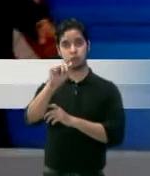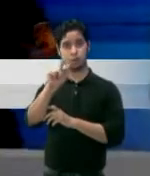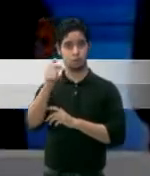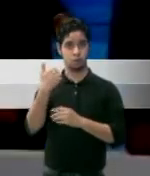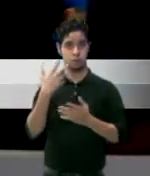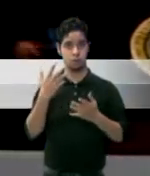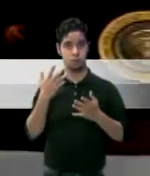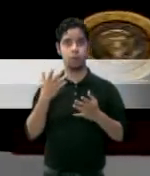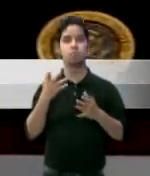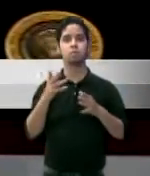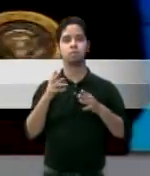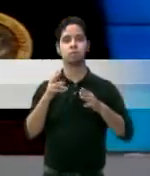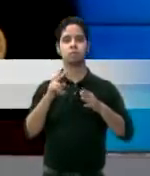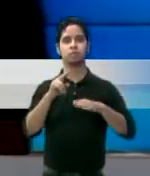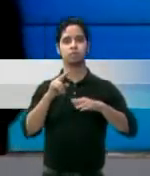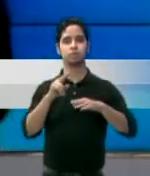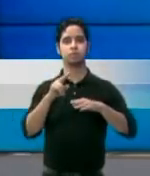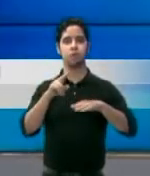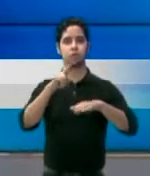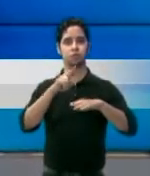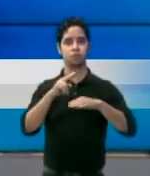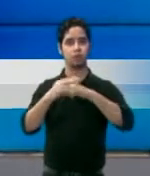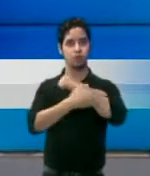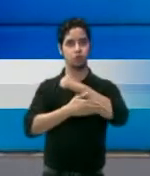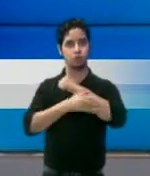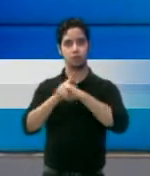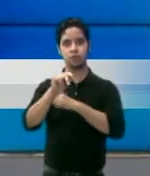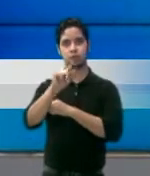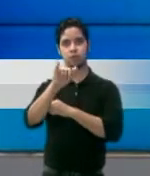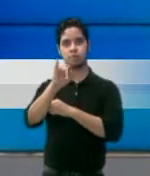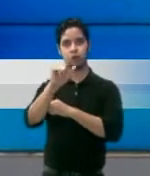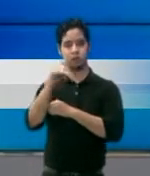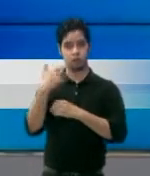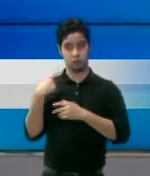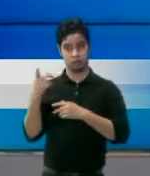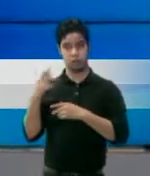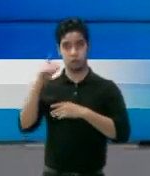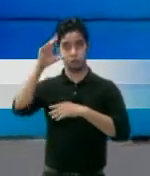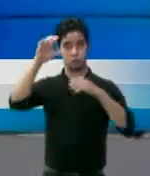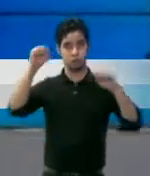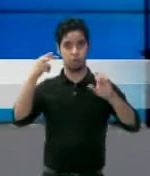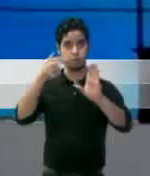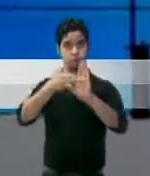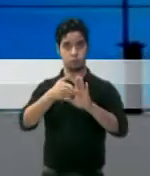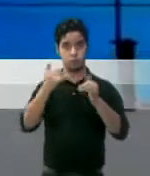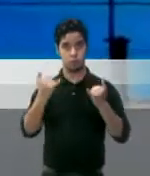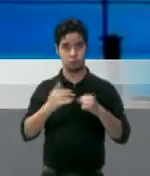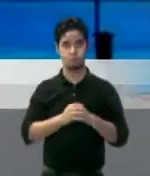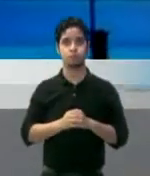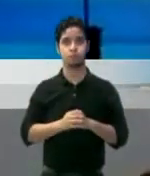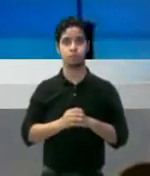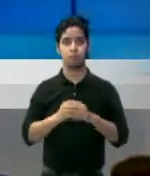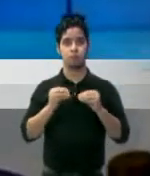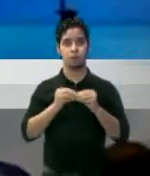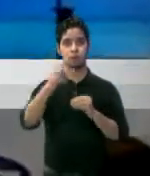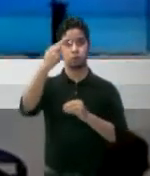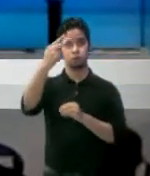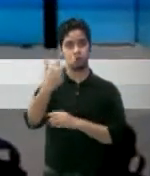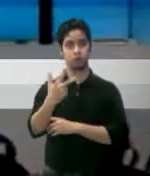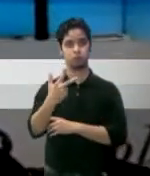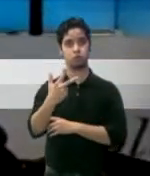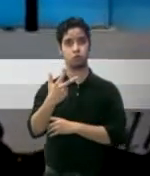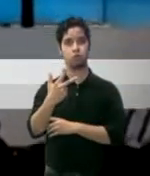Naciones Tribales en la que el presidente norteamericano participó hoy. Según las estadísticas, más de un tercio de los jóvenes